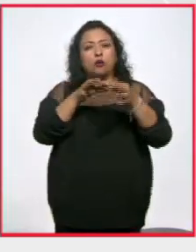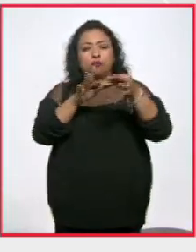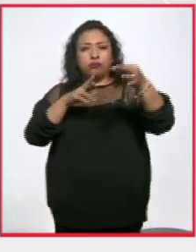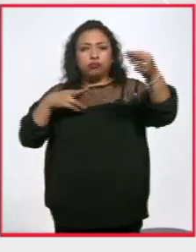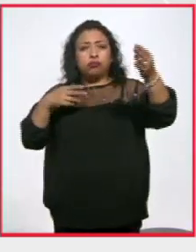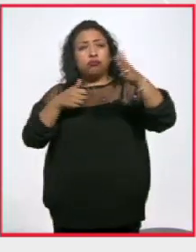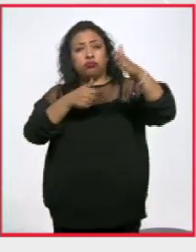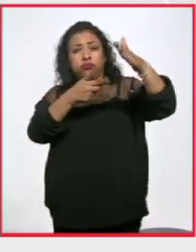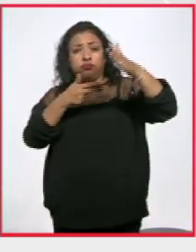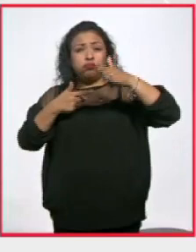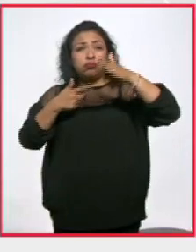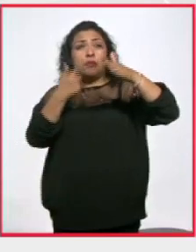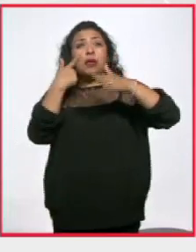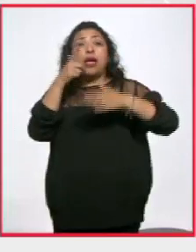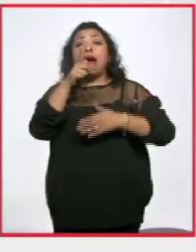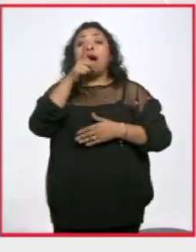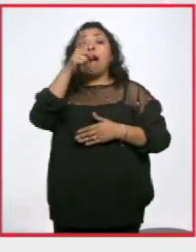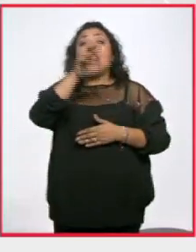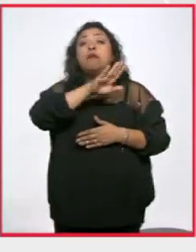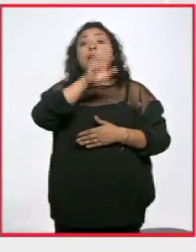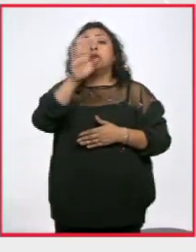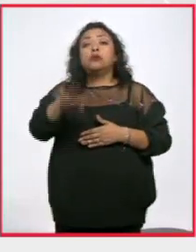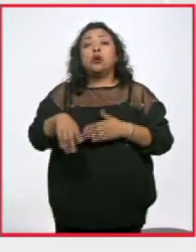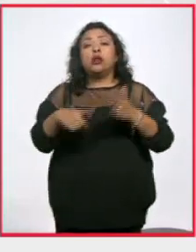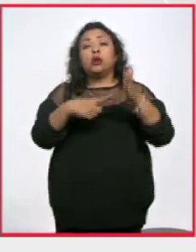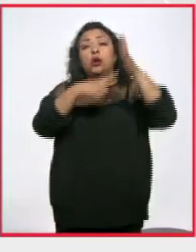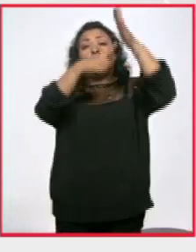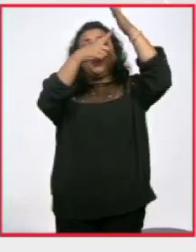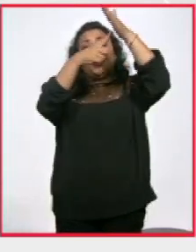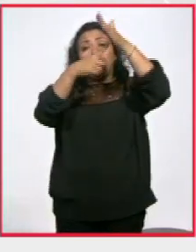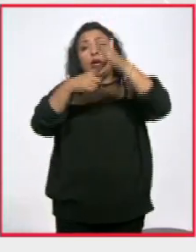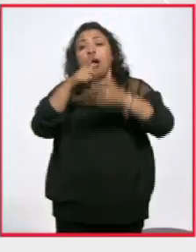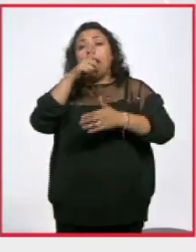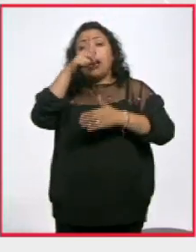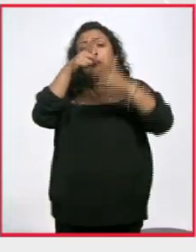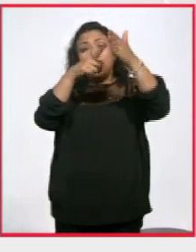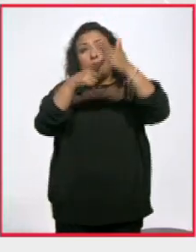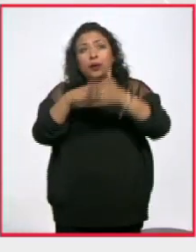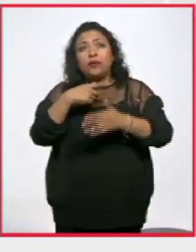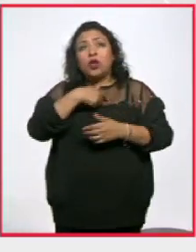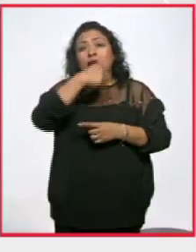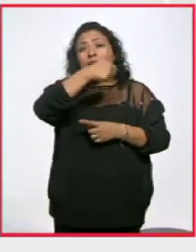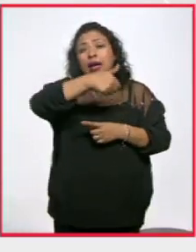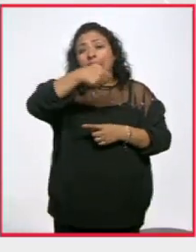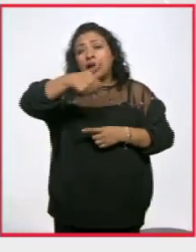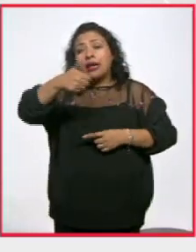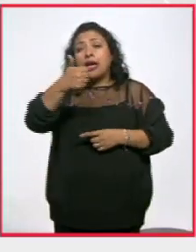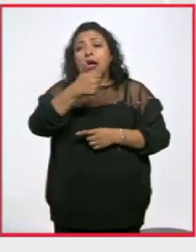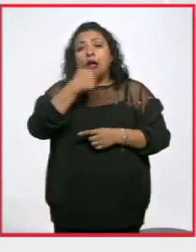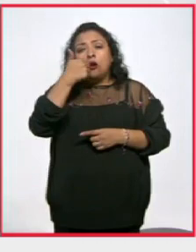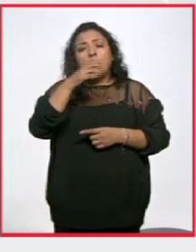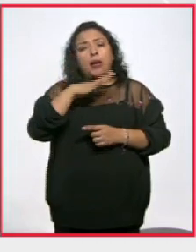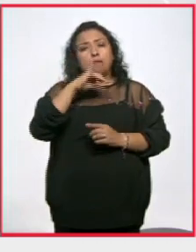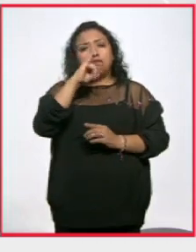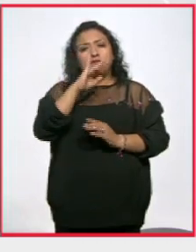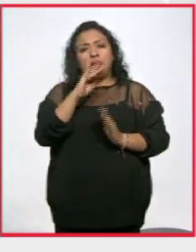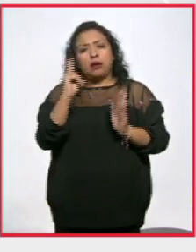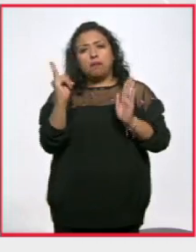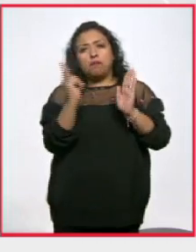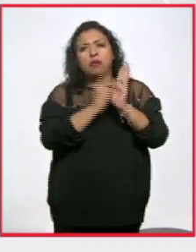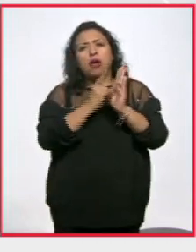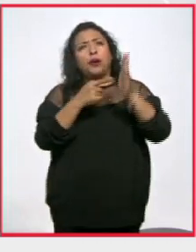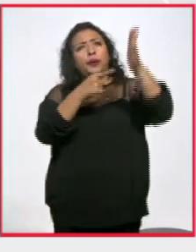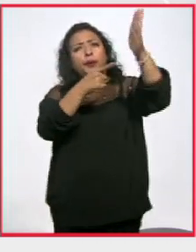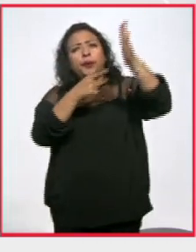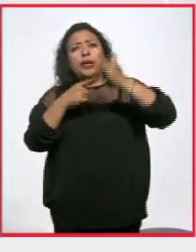permite que las almas de los muertos bajen nuevamente. Entonces, cada uno de estos estudiantes tuvieron su imagen y fueron volados